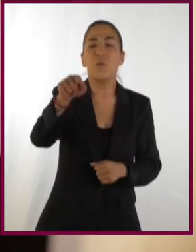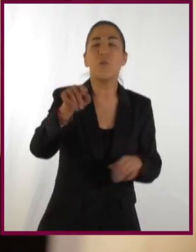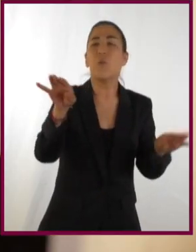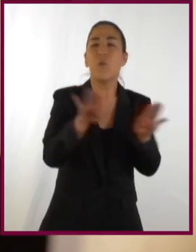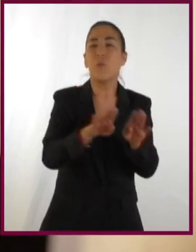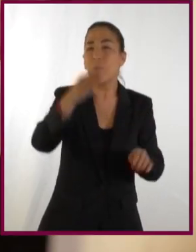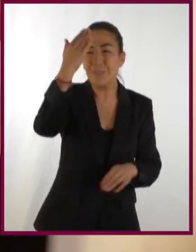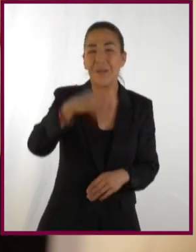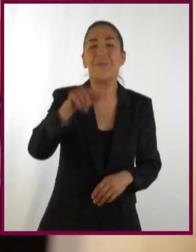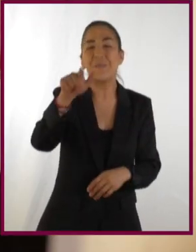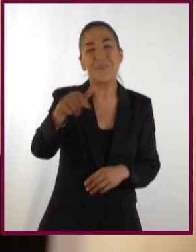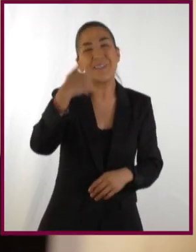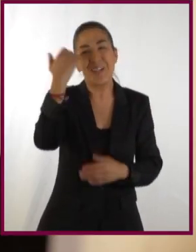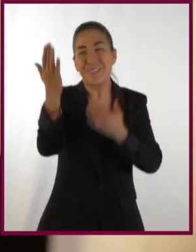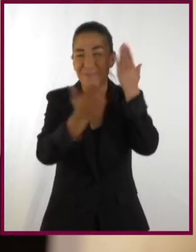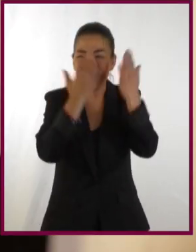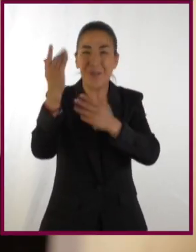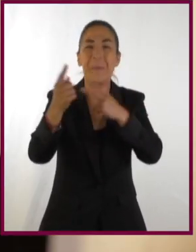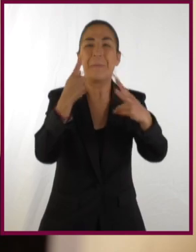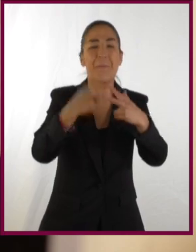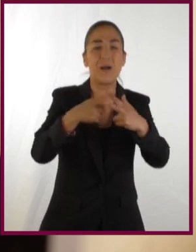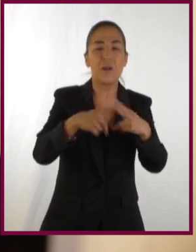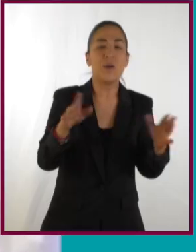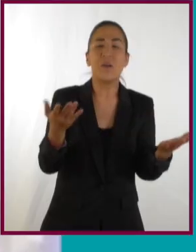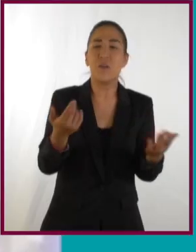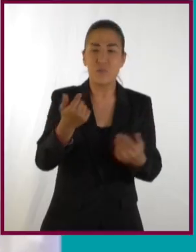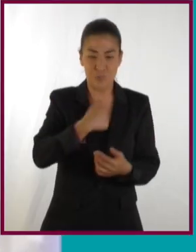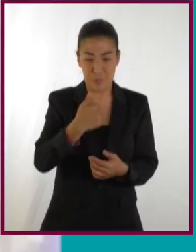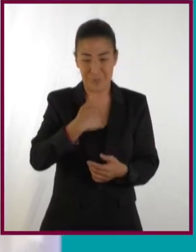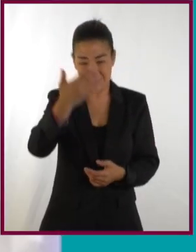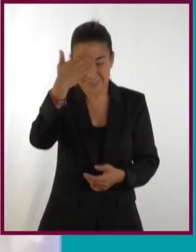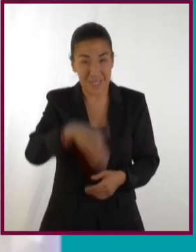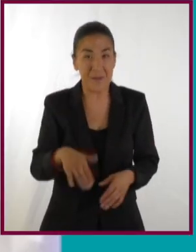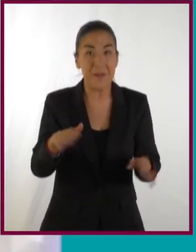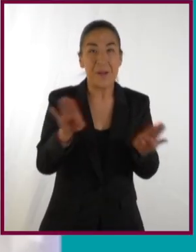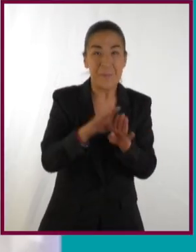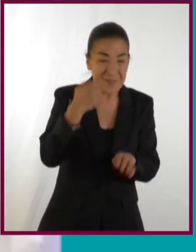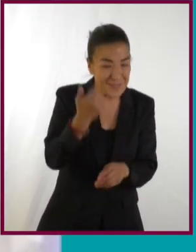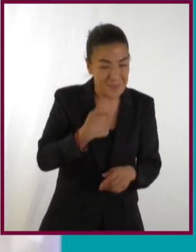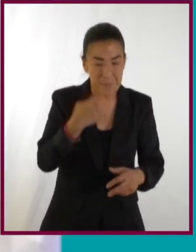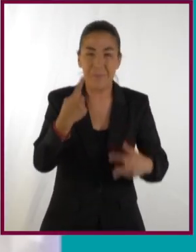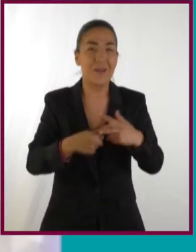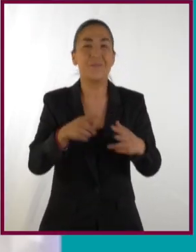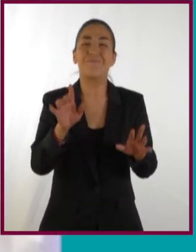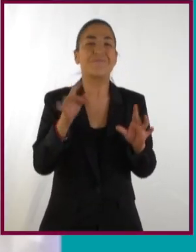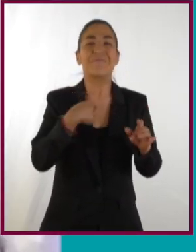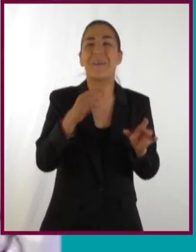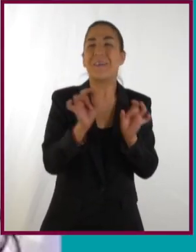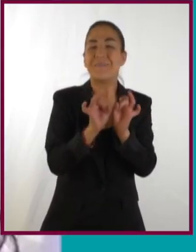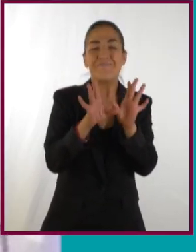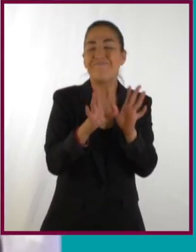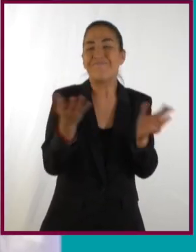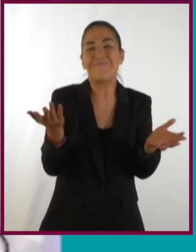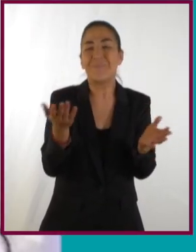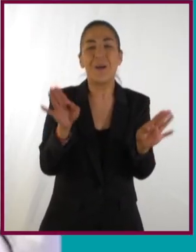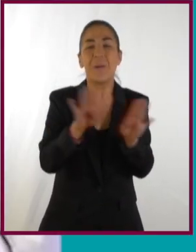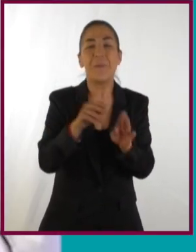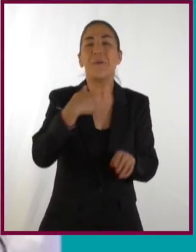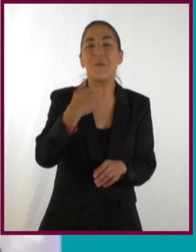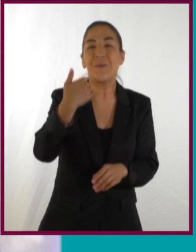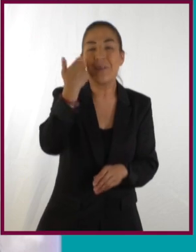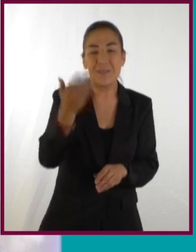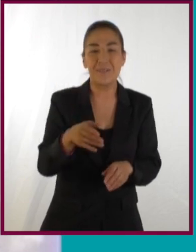último, ¿cómo supiste tú que quería ser matemática? Yo no supe que quería ser matemática. Yo llegué por accidente.